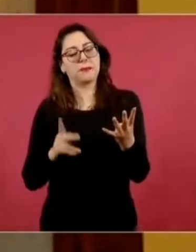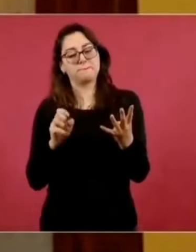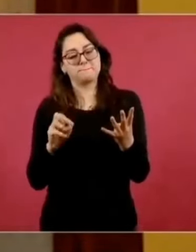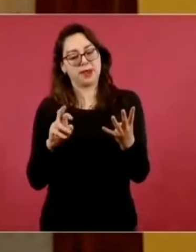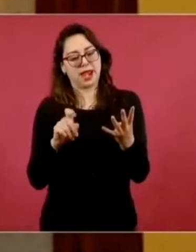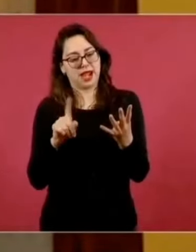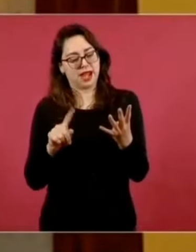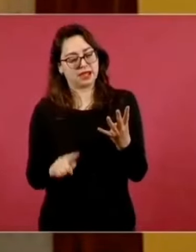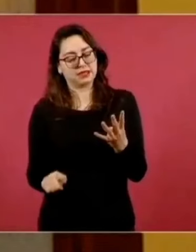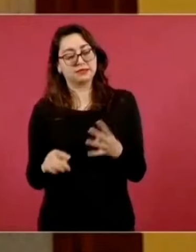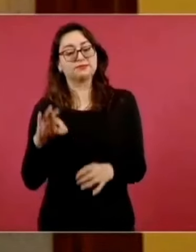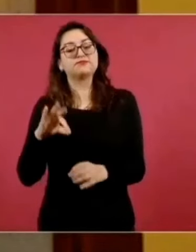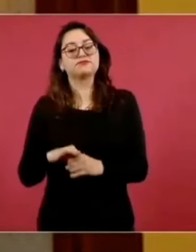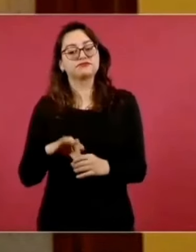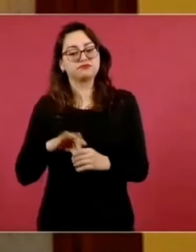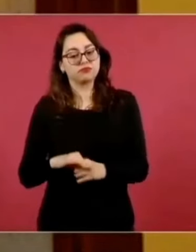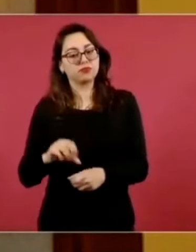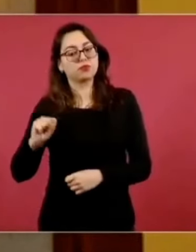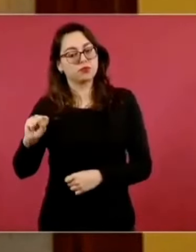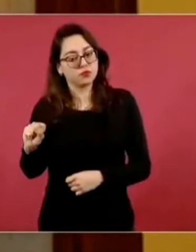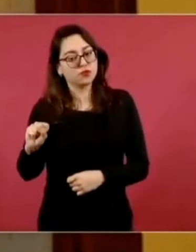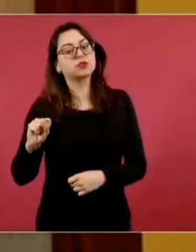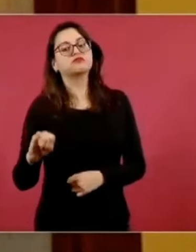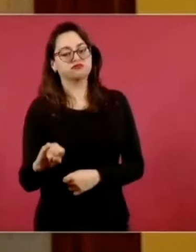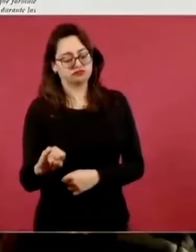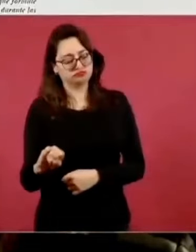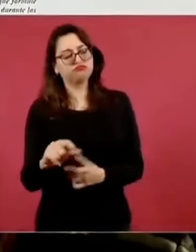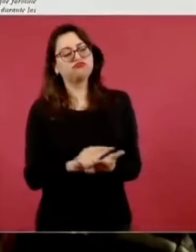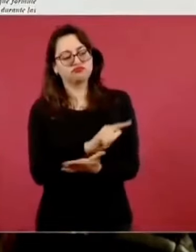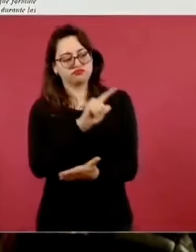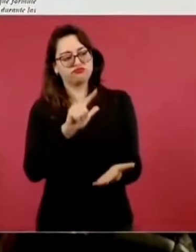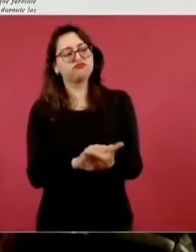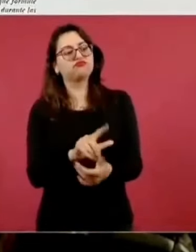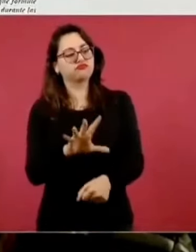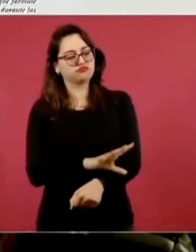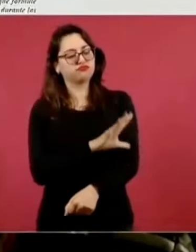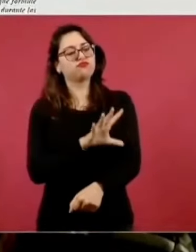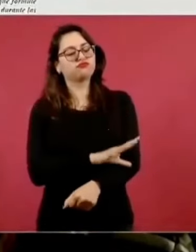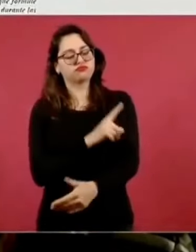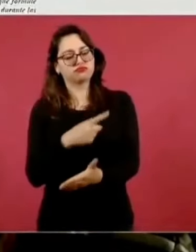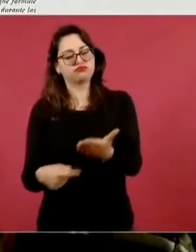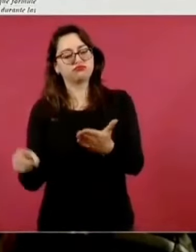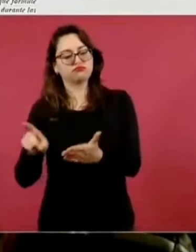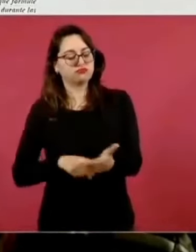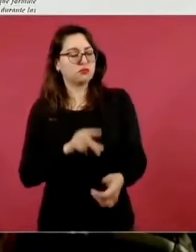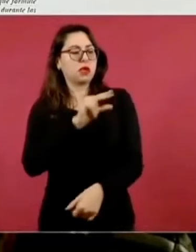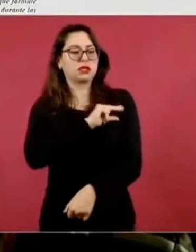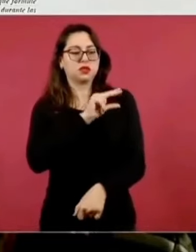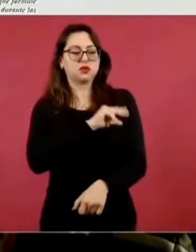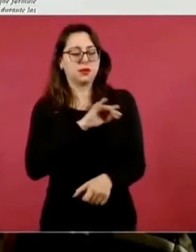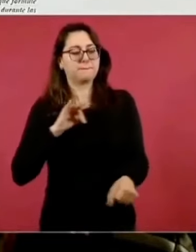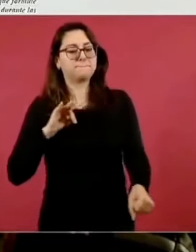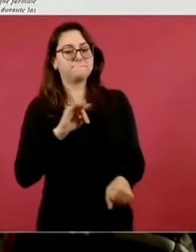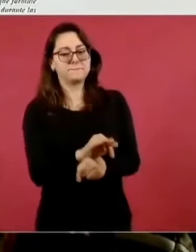votaron en favor de la concesión del amparo a las empresas privadas.